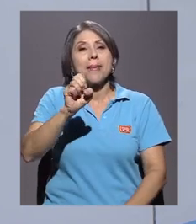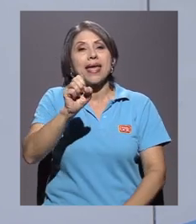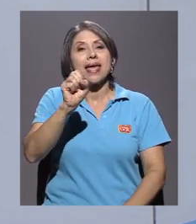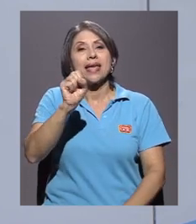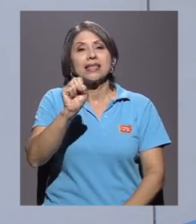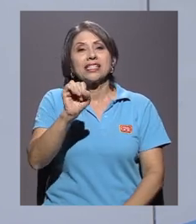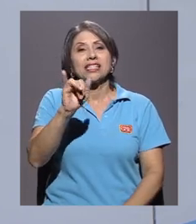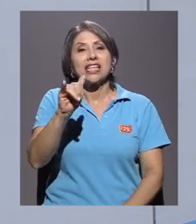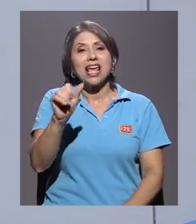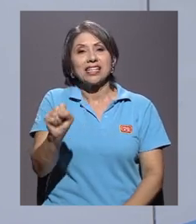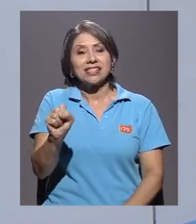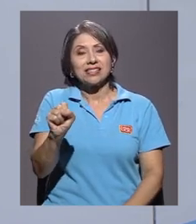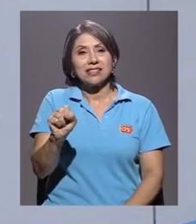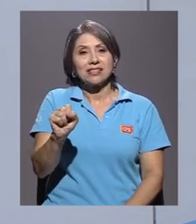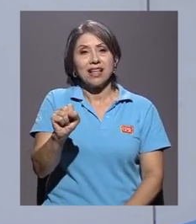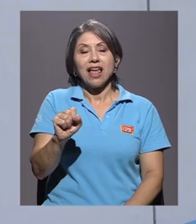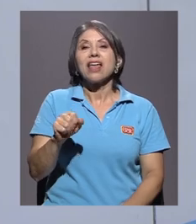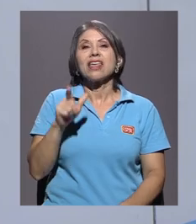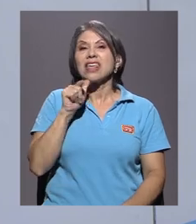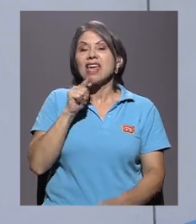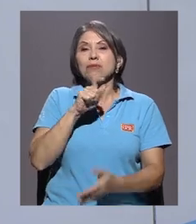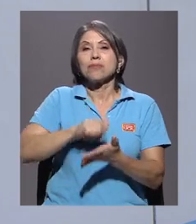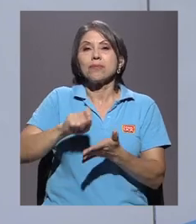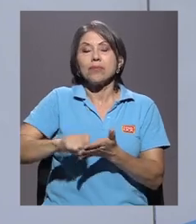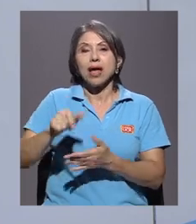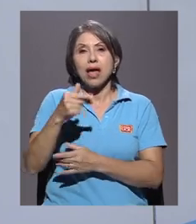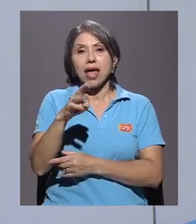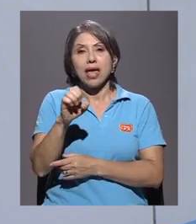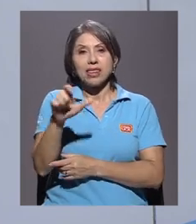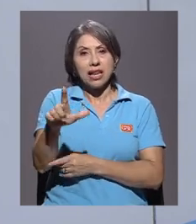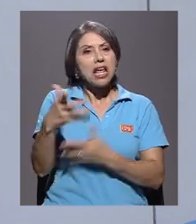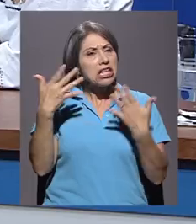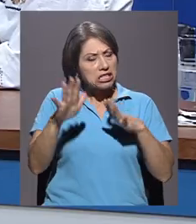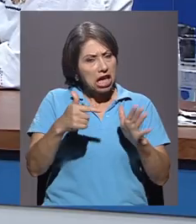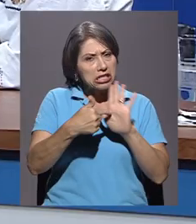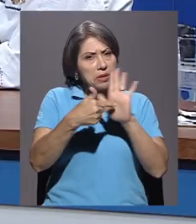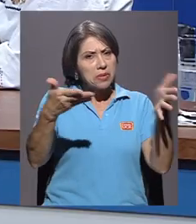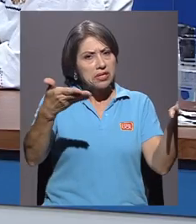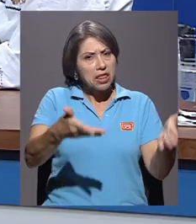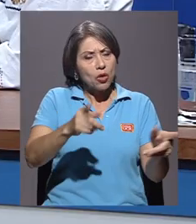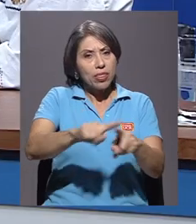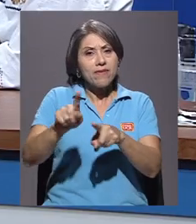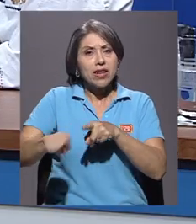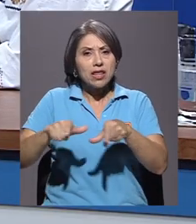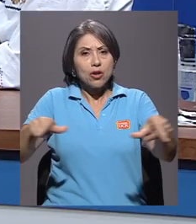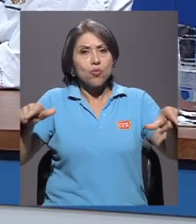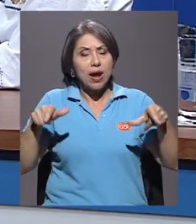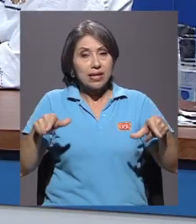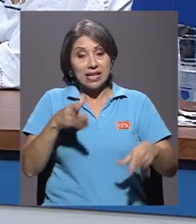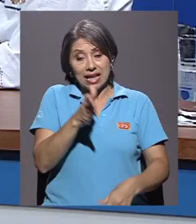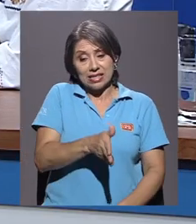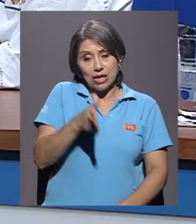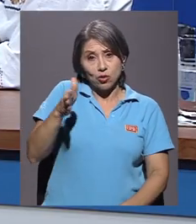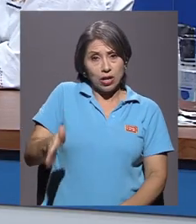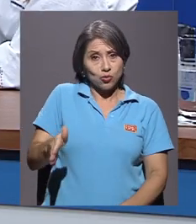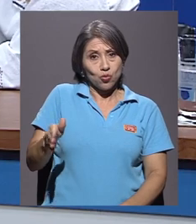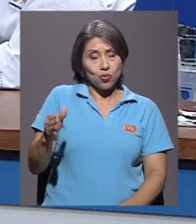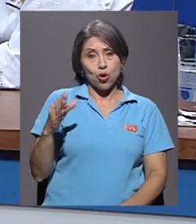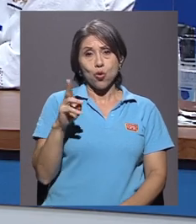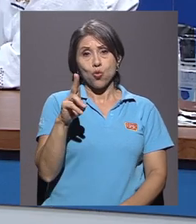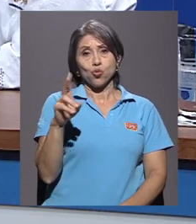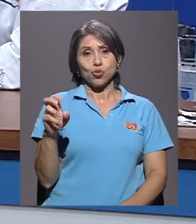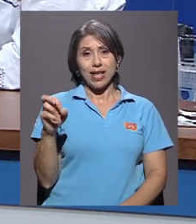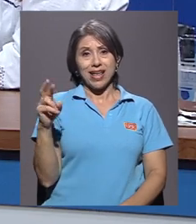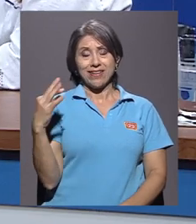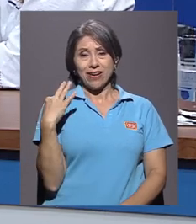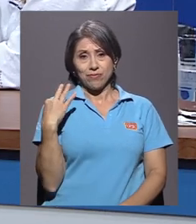presentó en algunas comunidades del país, en la zona sur. Fuimos invitados por la sede, bueno, por el recinto de Golfito. Que ahorita va